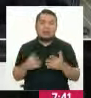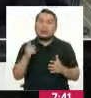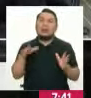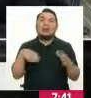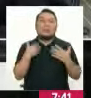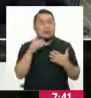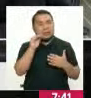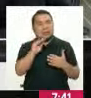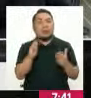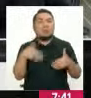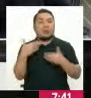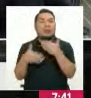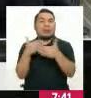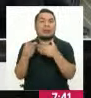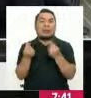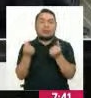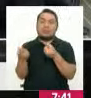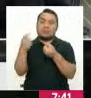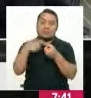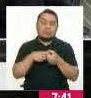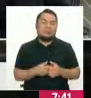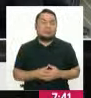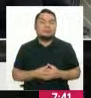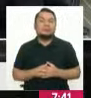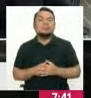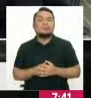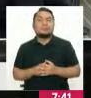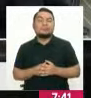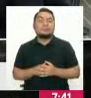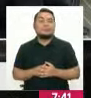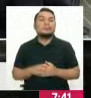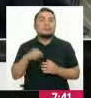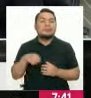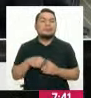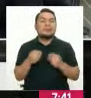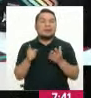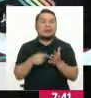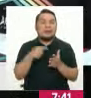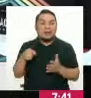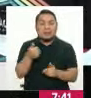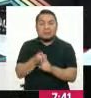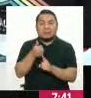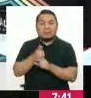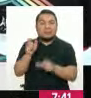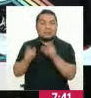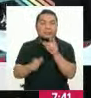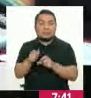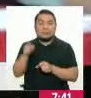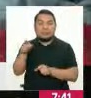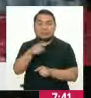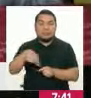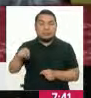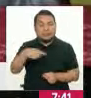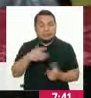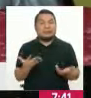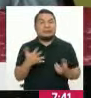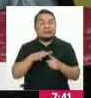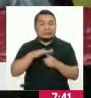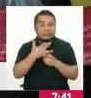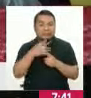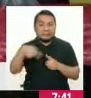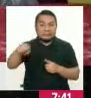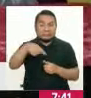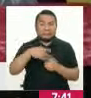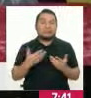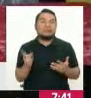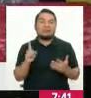puedan llegar a estar en los padrones. Ahora, muchas veces las mismas personas que están en estas condiciones probablemente